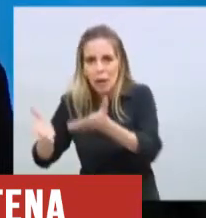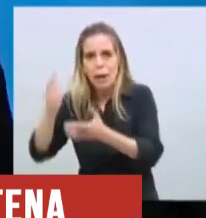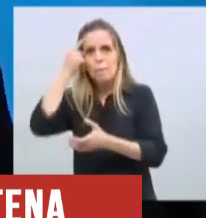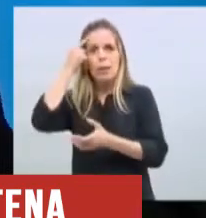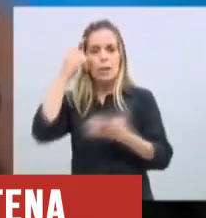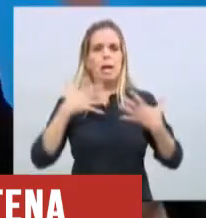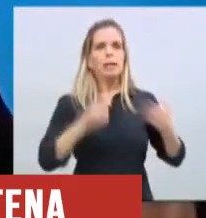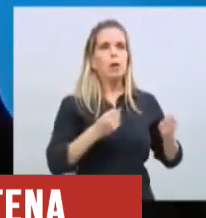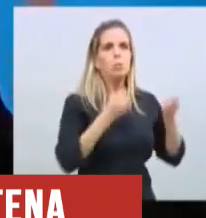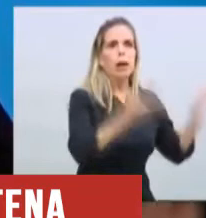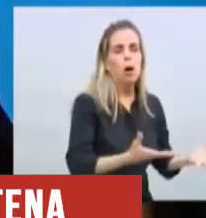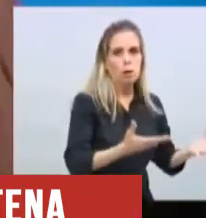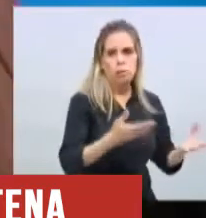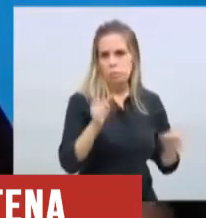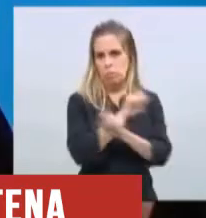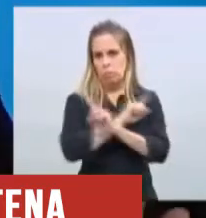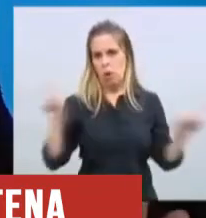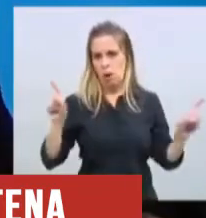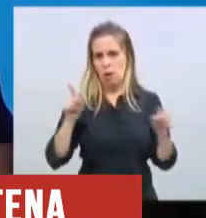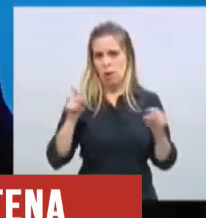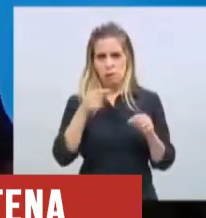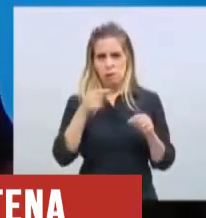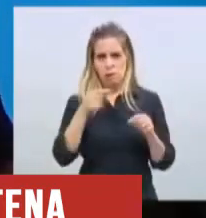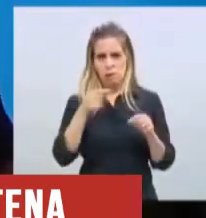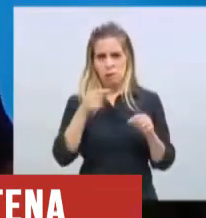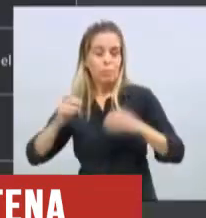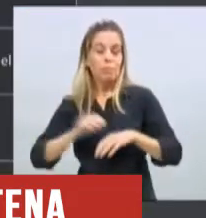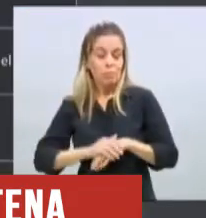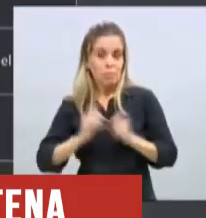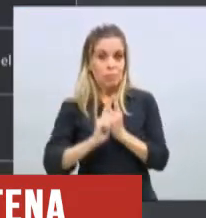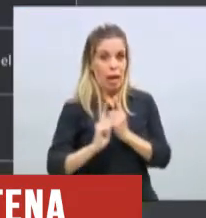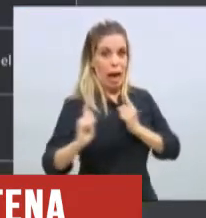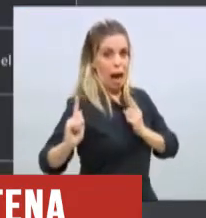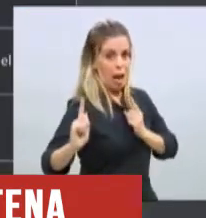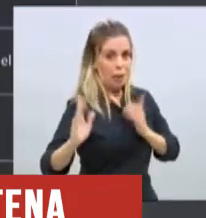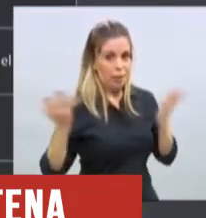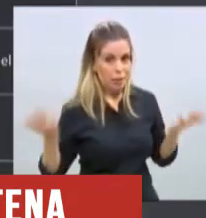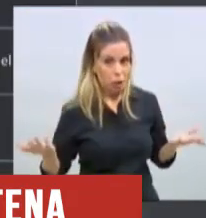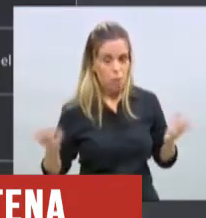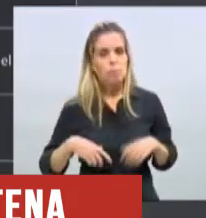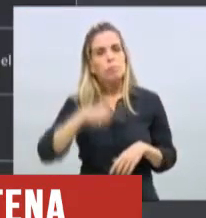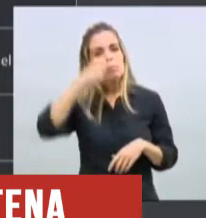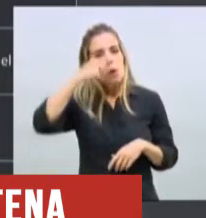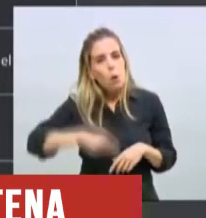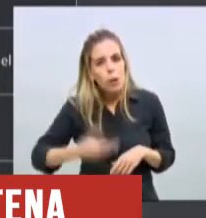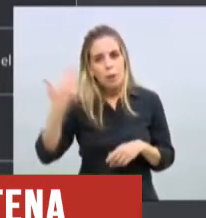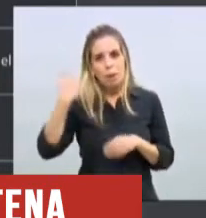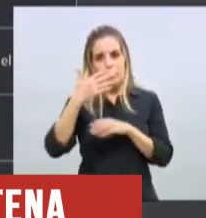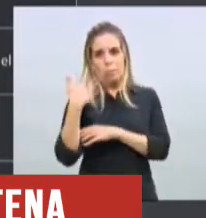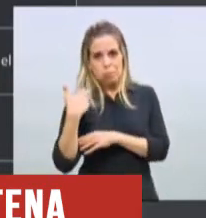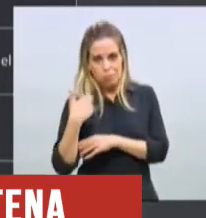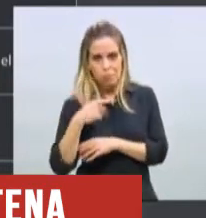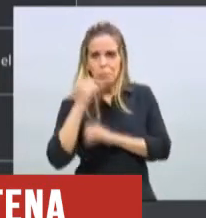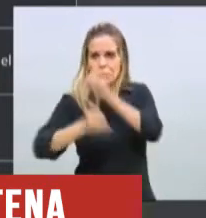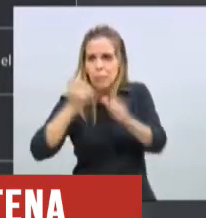abrimos la economía vamos a terminar como terminó Suecia. ¿De acuerdo? La última vez habíamos llegado